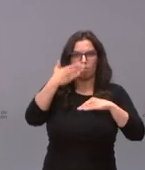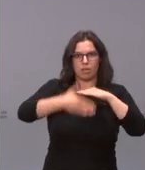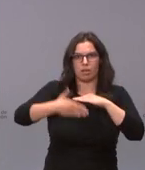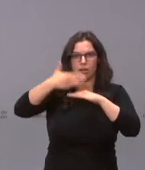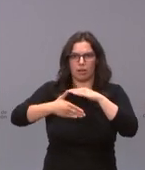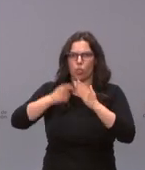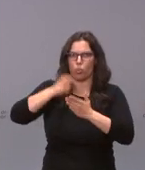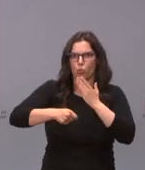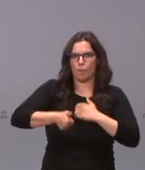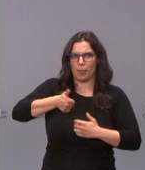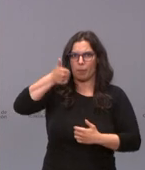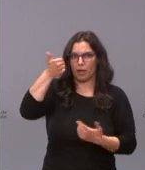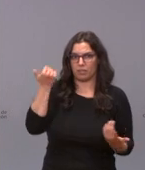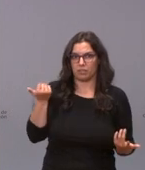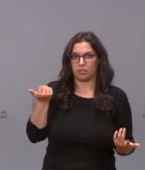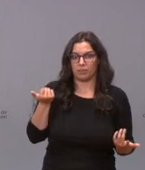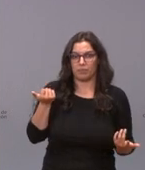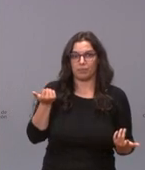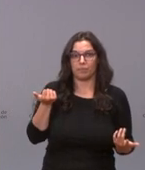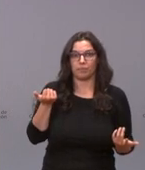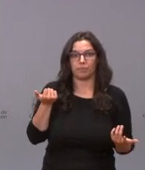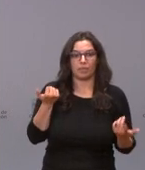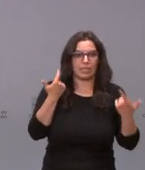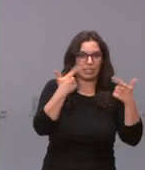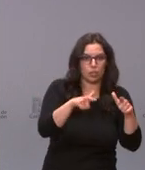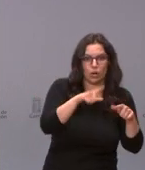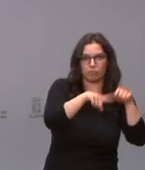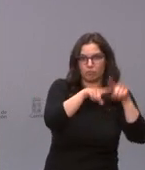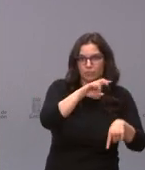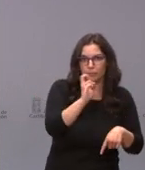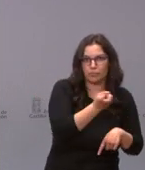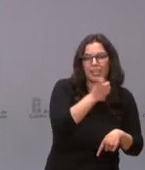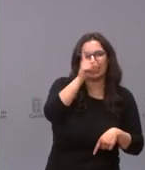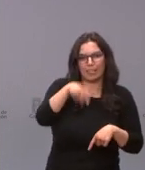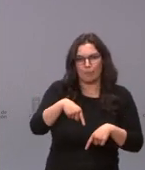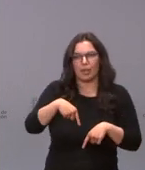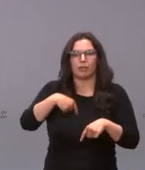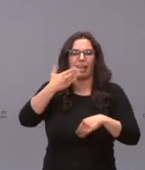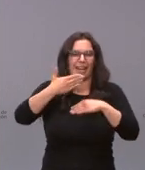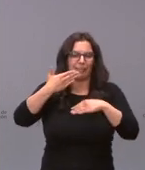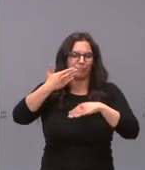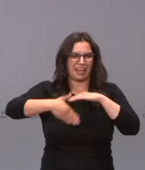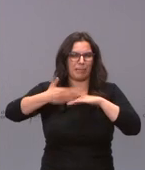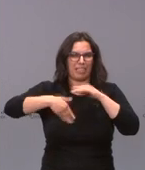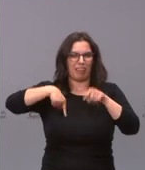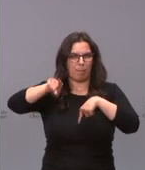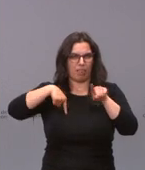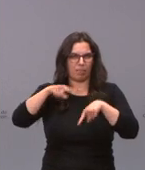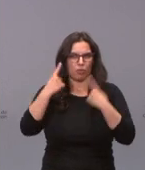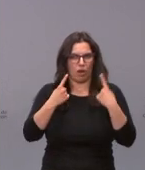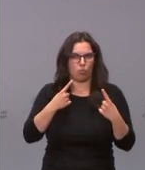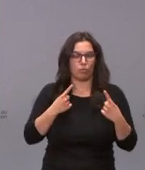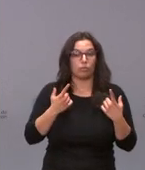tanto entre los sectores como geográficamente y nuestra intención siempre